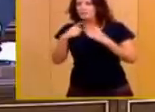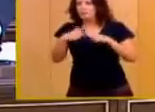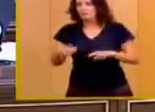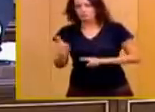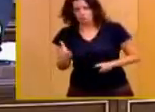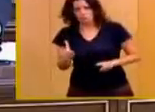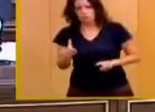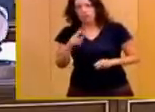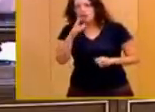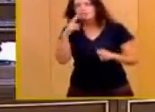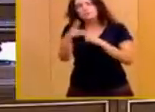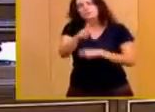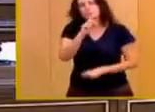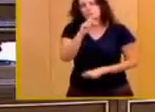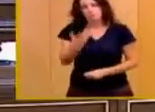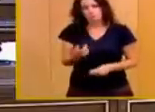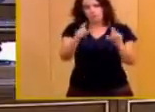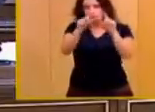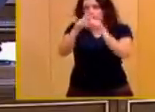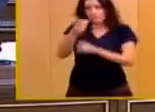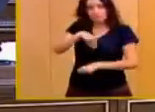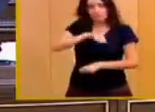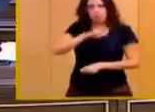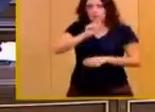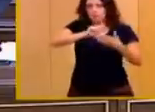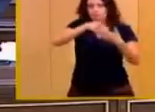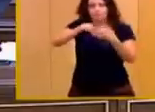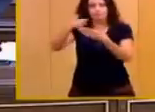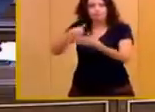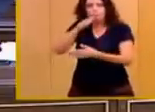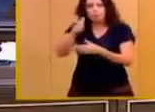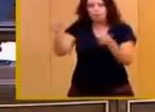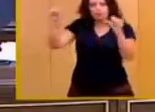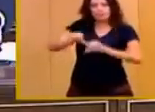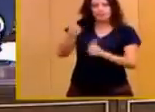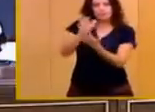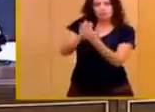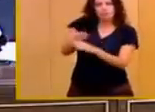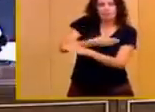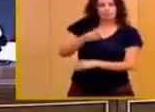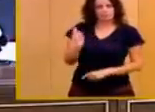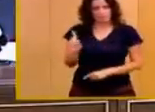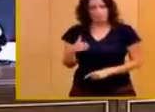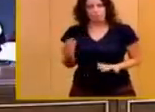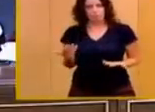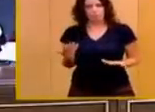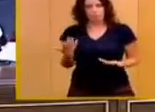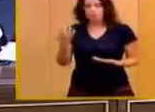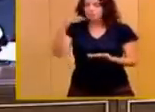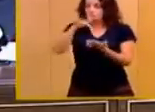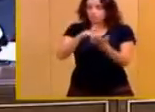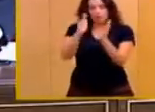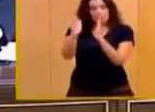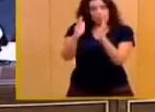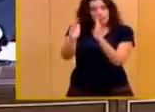españolas han tenido que cerrar porque usted no ha afrontado a tiempo la crisis? Cuando tenga un rato libre, visite